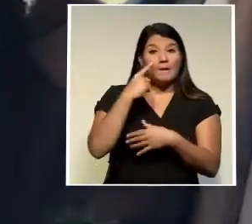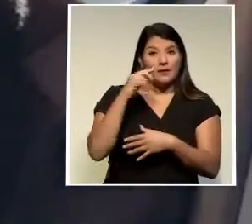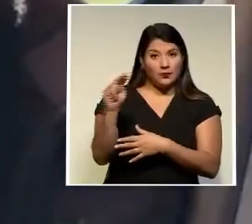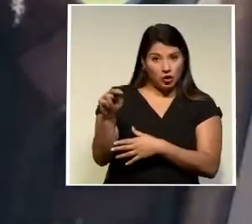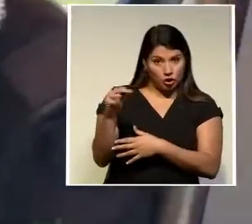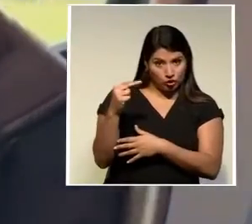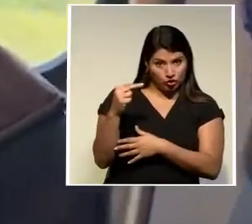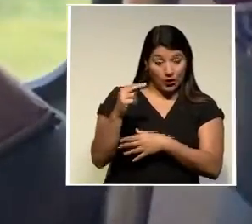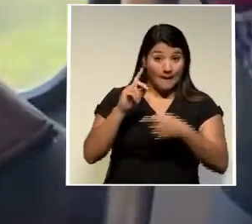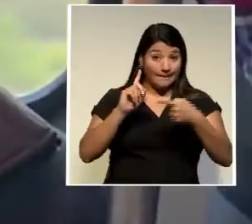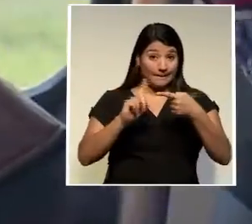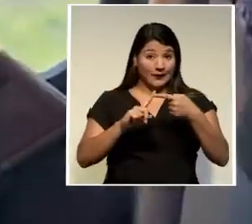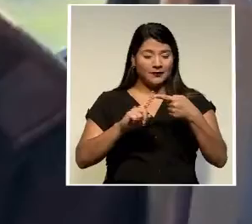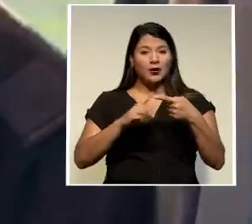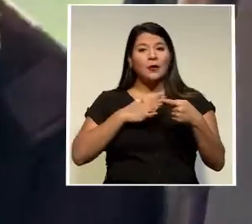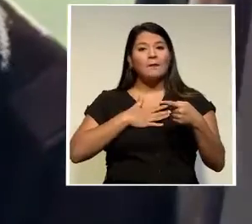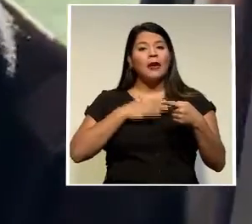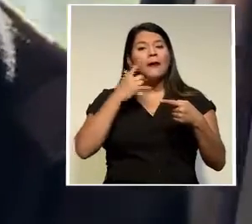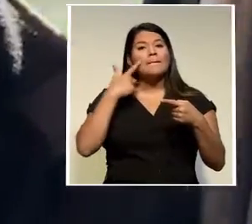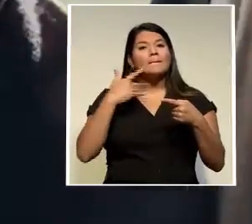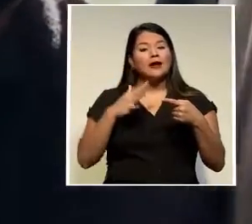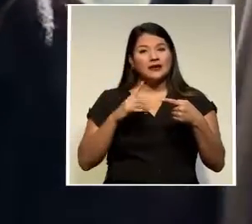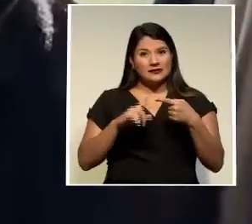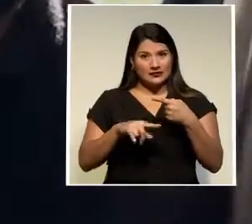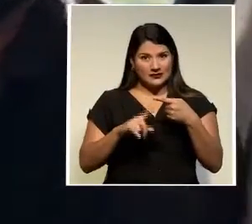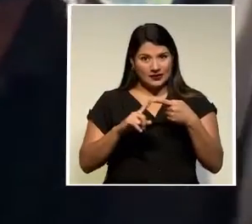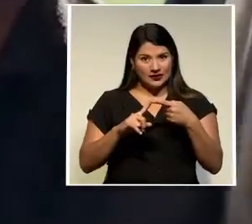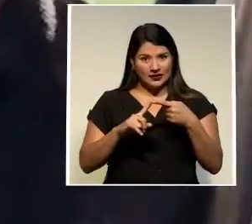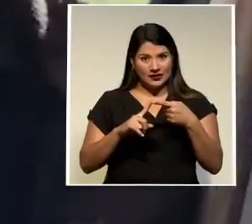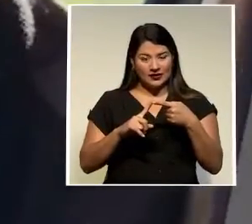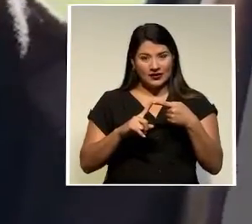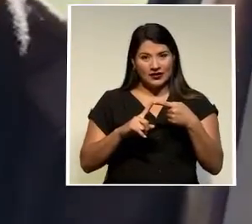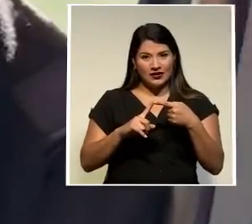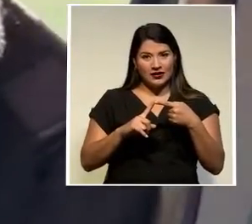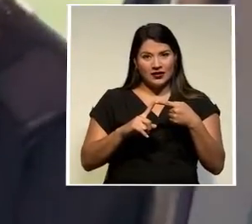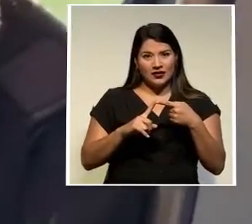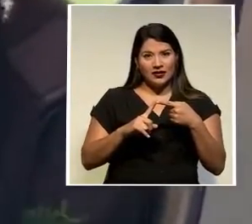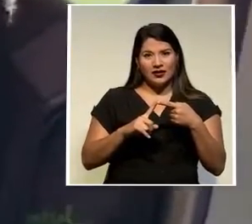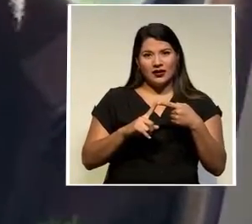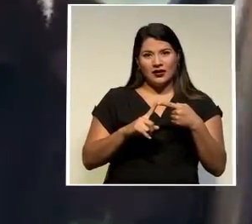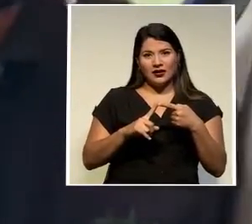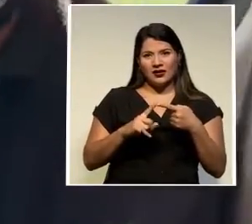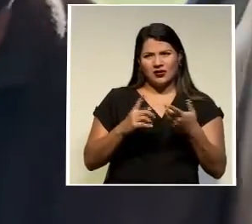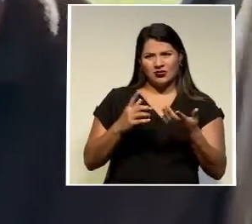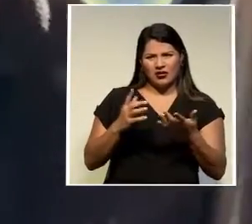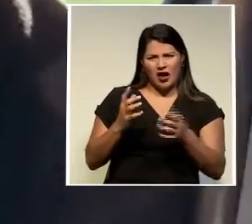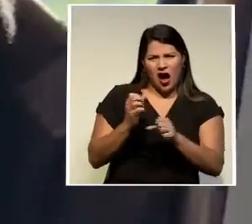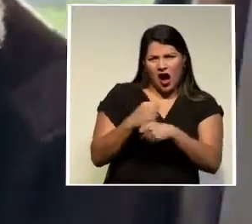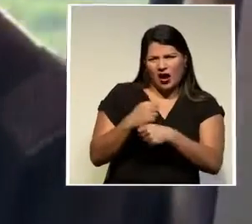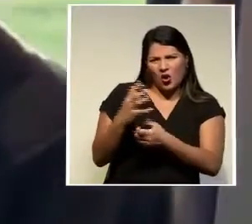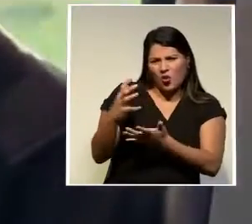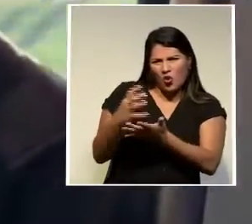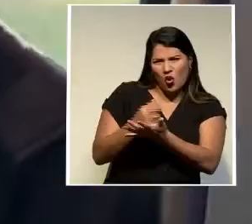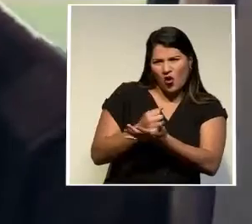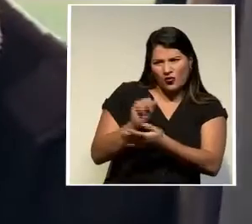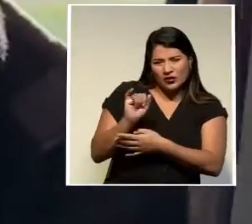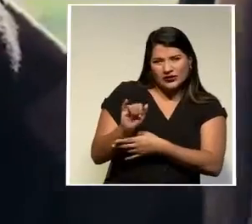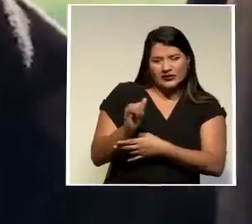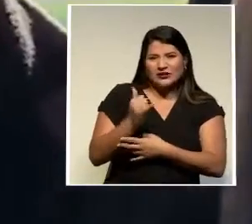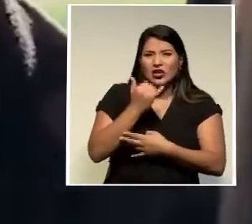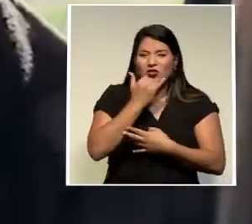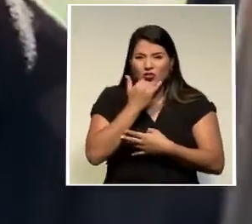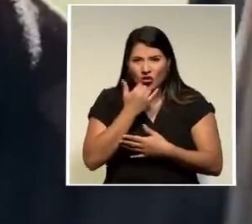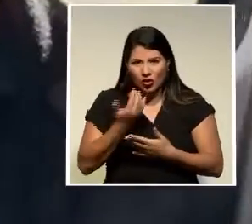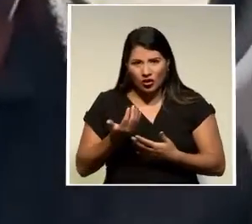uno me parece que es que haya actuado tributación así me parece un error y una barbaridad porque si